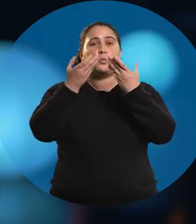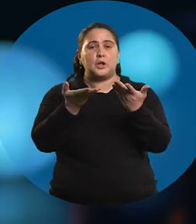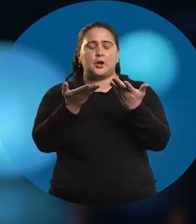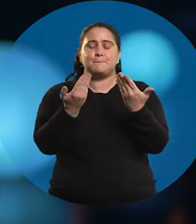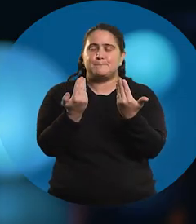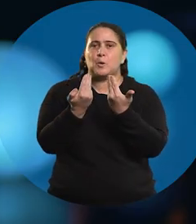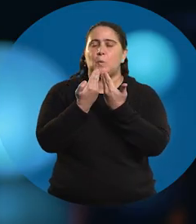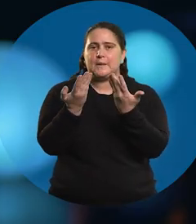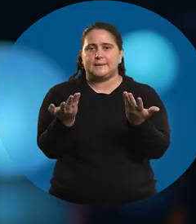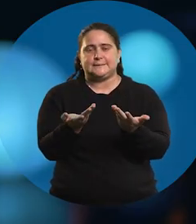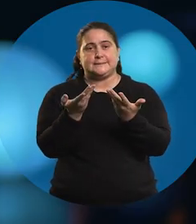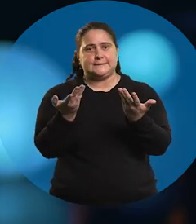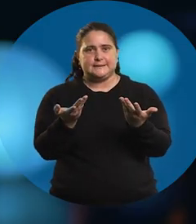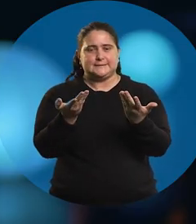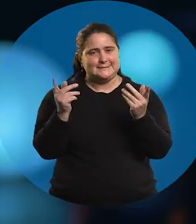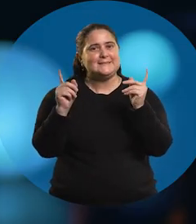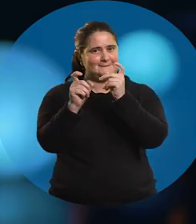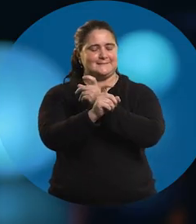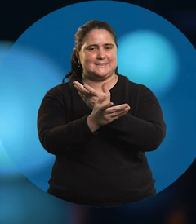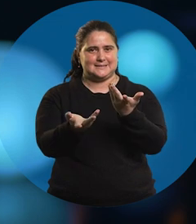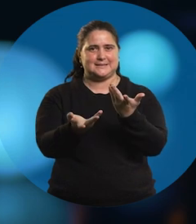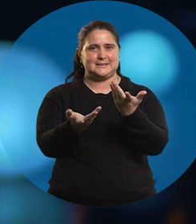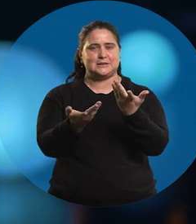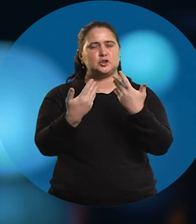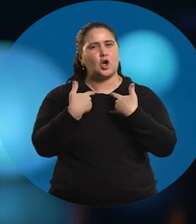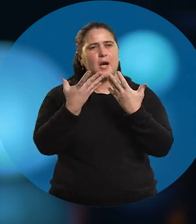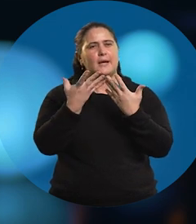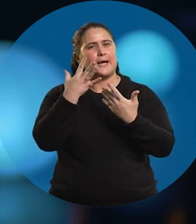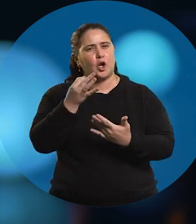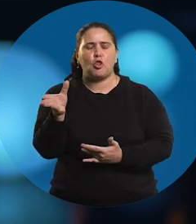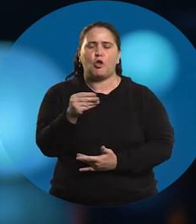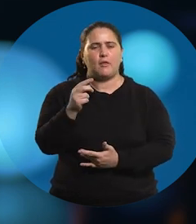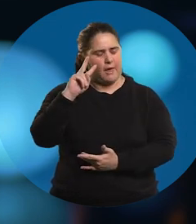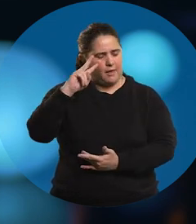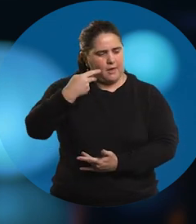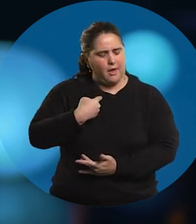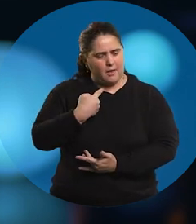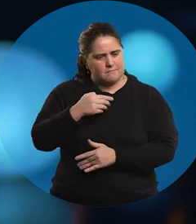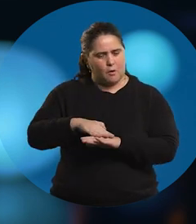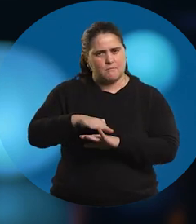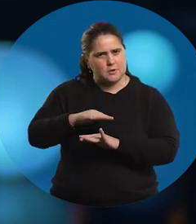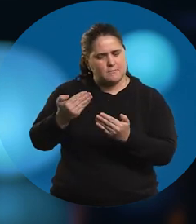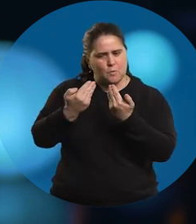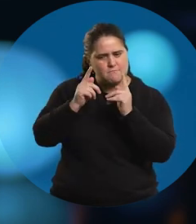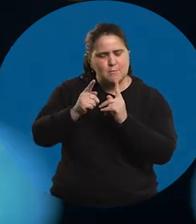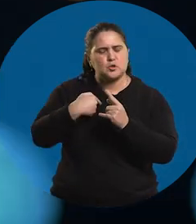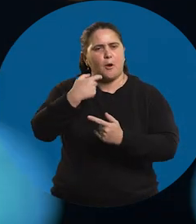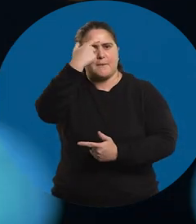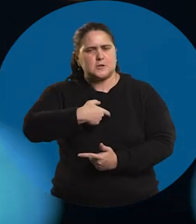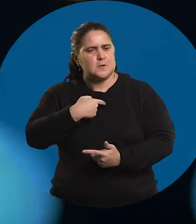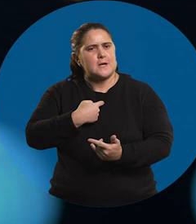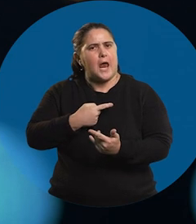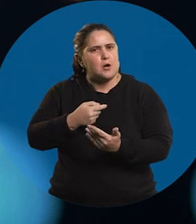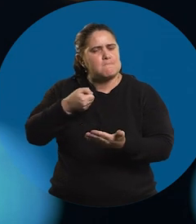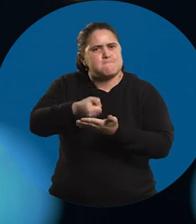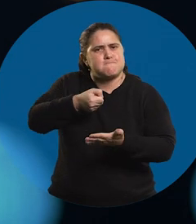Bueno, es una pregunta difícil. Creo que todos deberíamos hacérnosla en algún momento. Soy